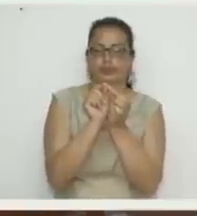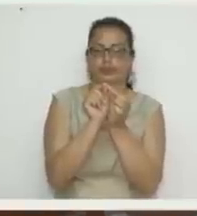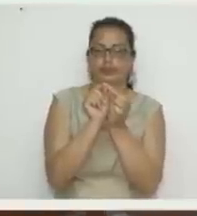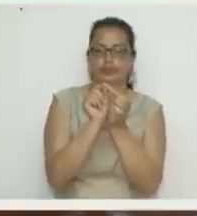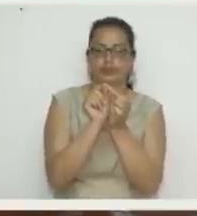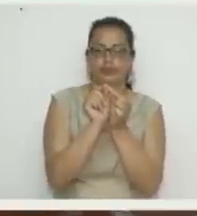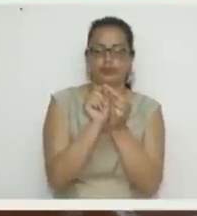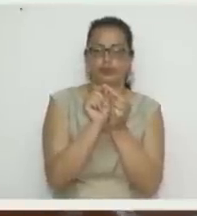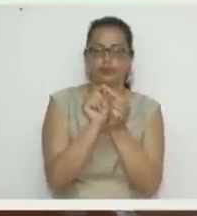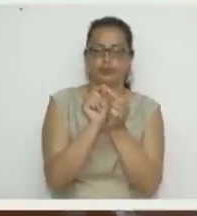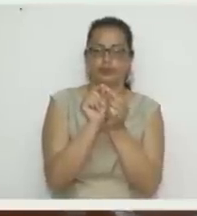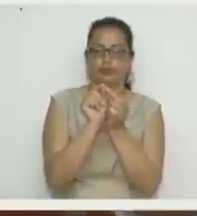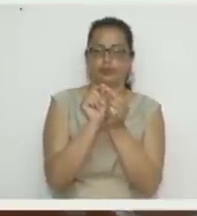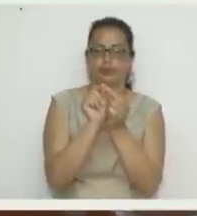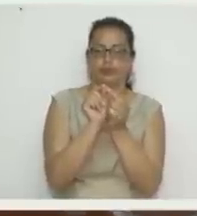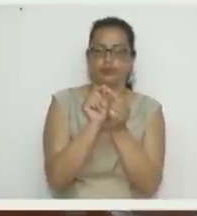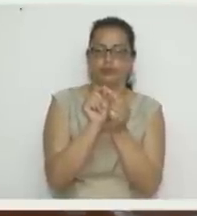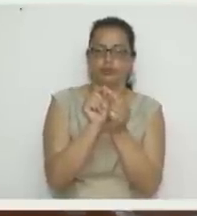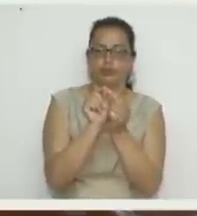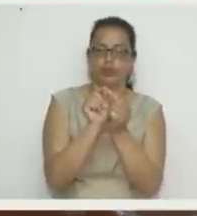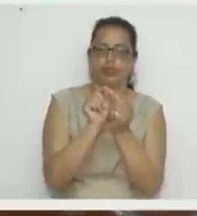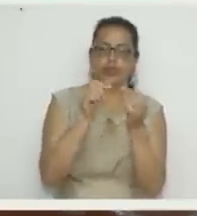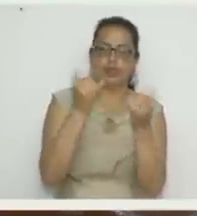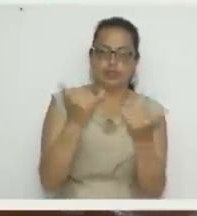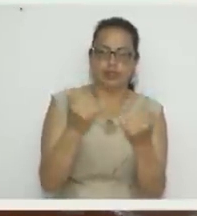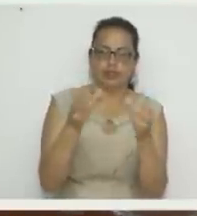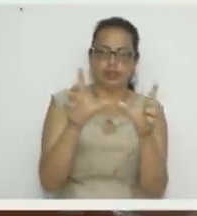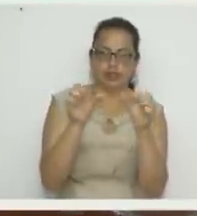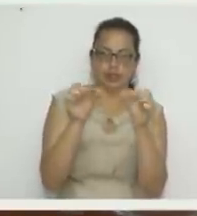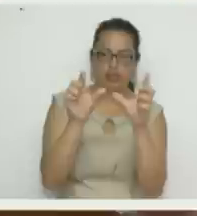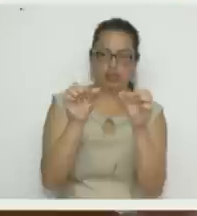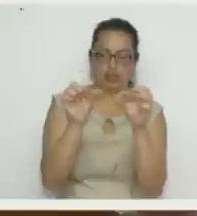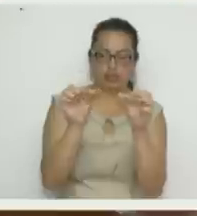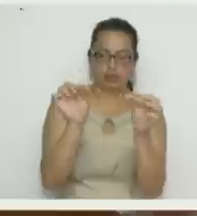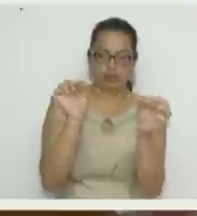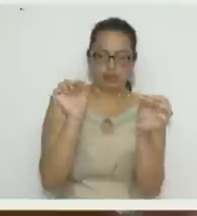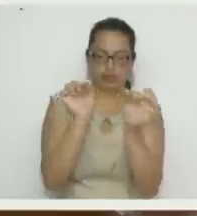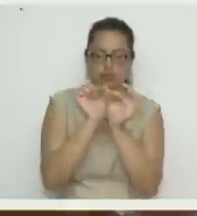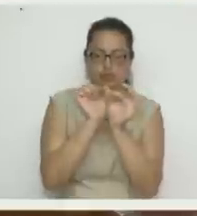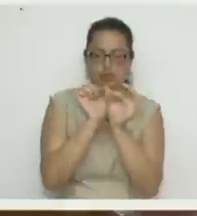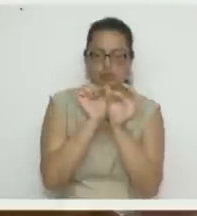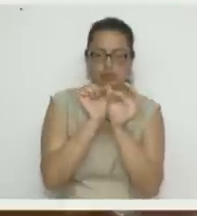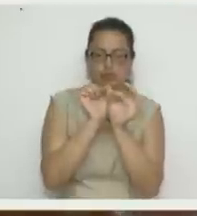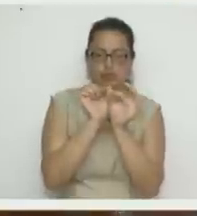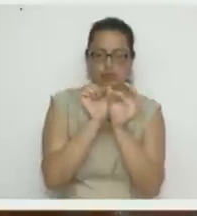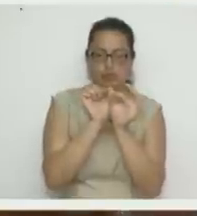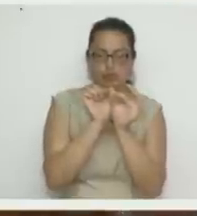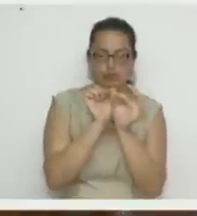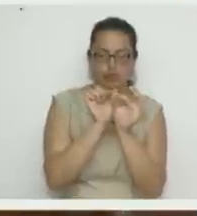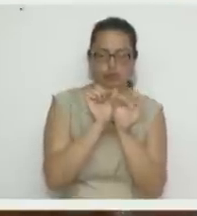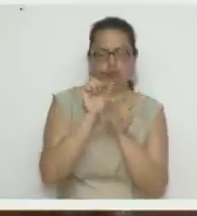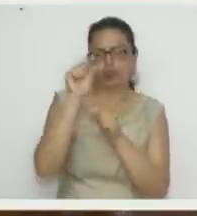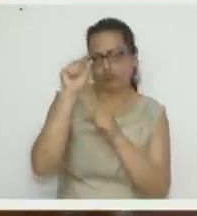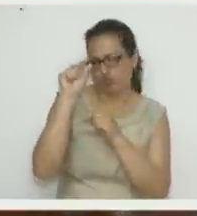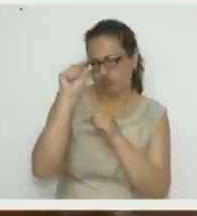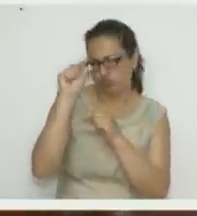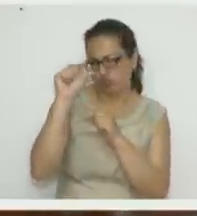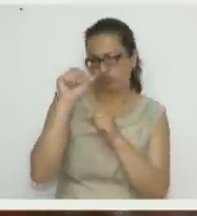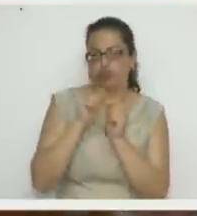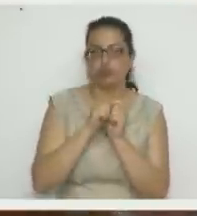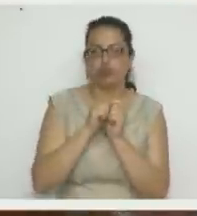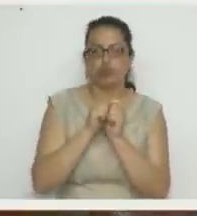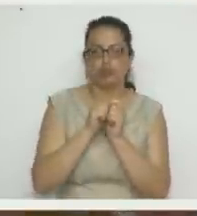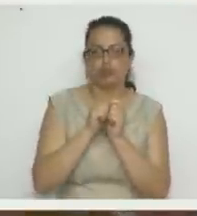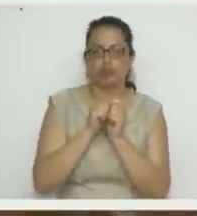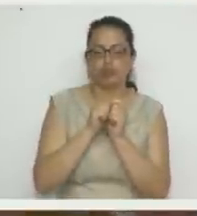Para que quede bien bonito el rollo. Sí, y colocamos acá un poquito de silicona. Es un poquito difícil acá. ¿Para